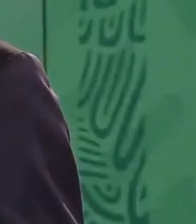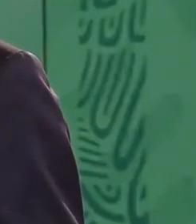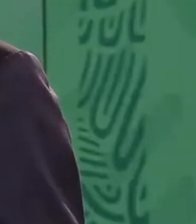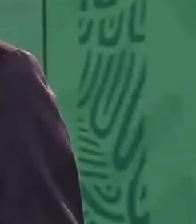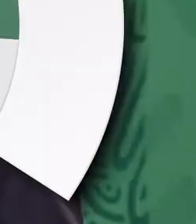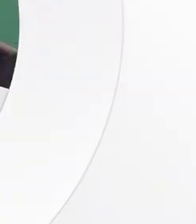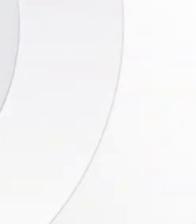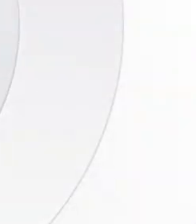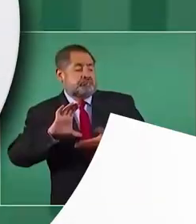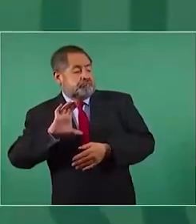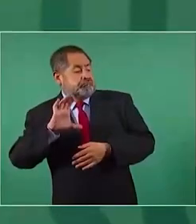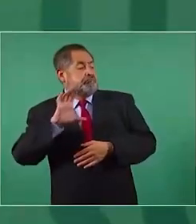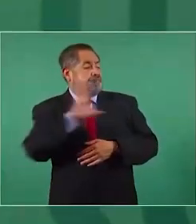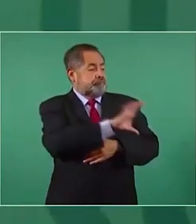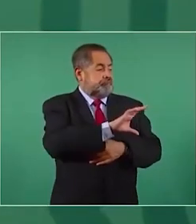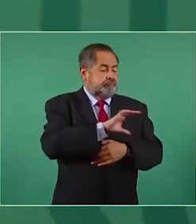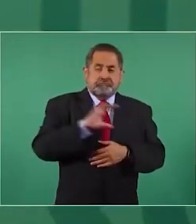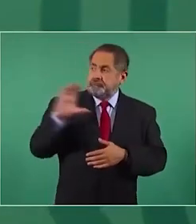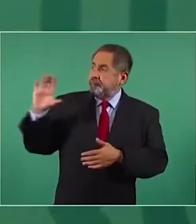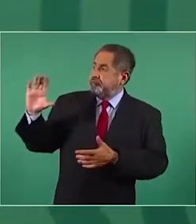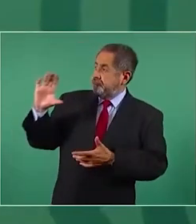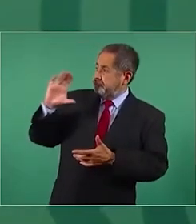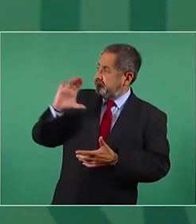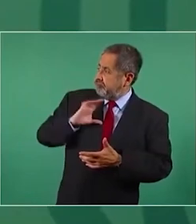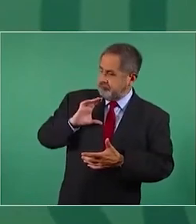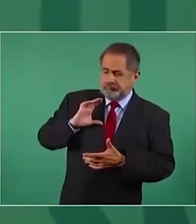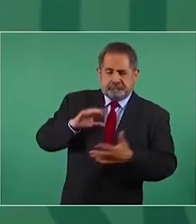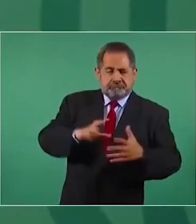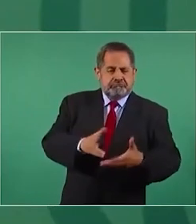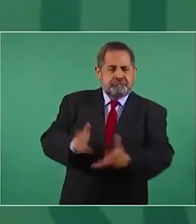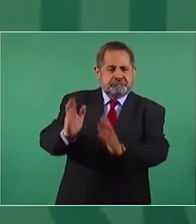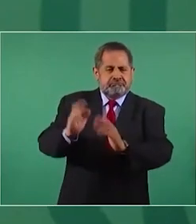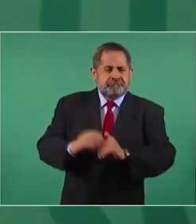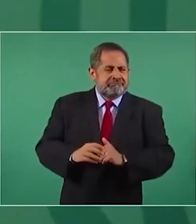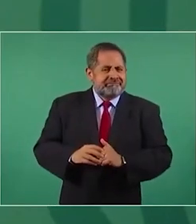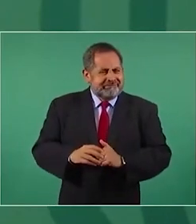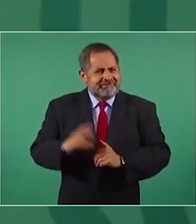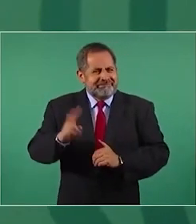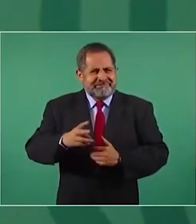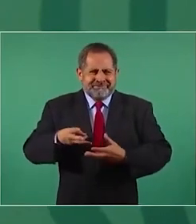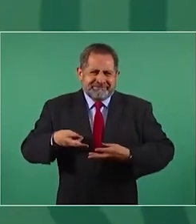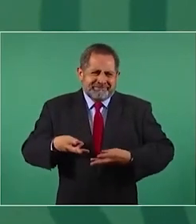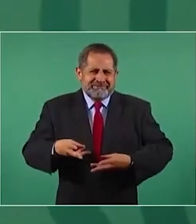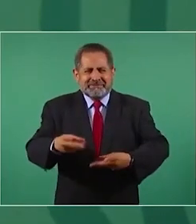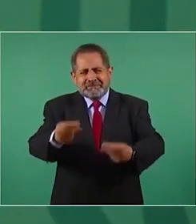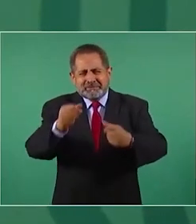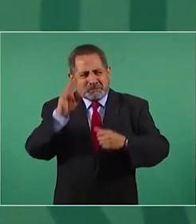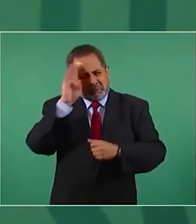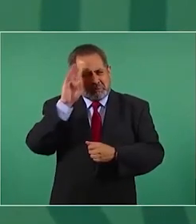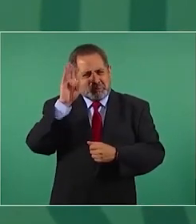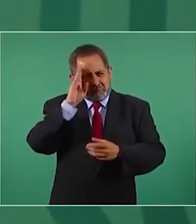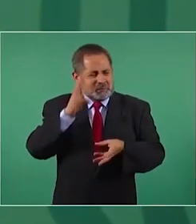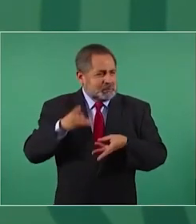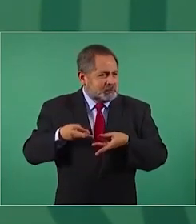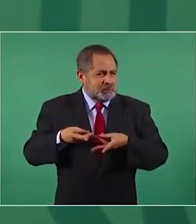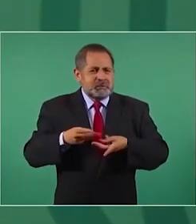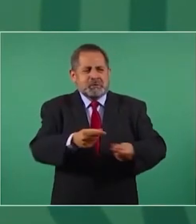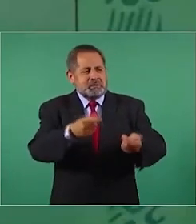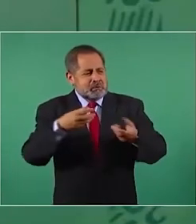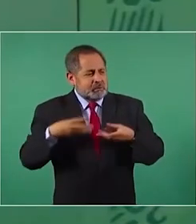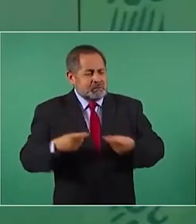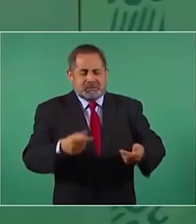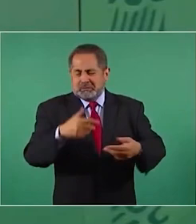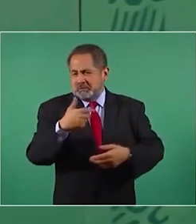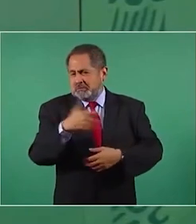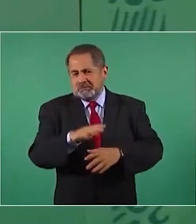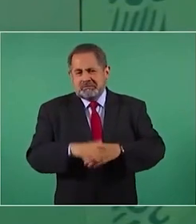quieren ayudar, adelante. Entonces, se gastaban muchísimo dinero. El Fonden era